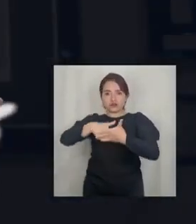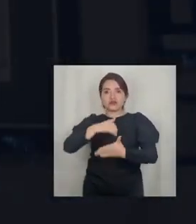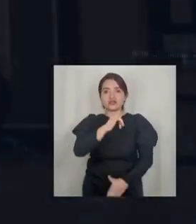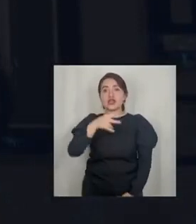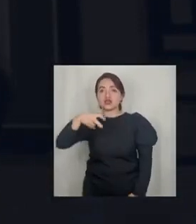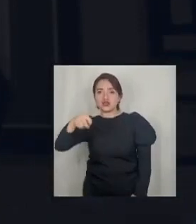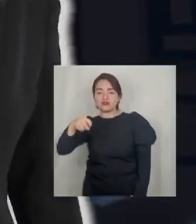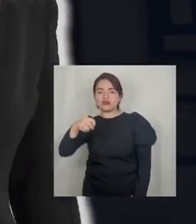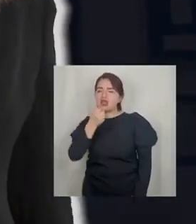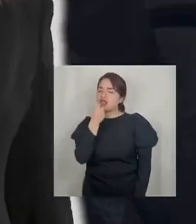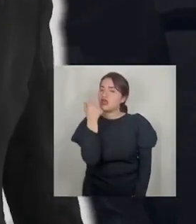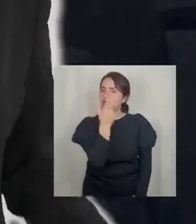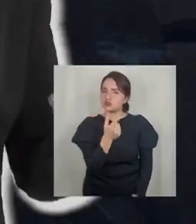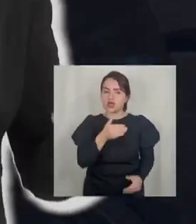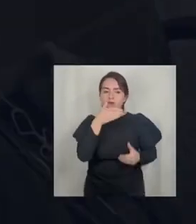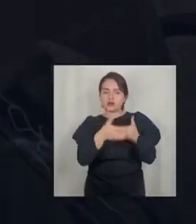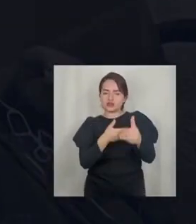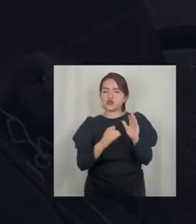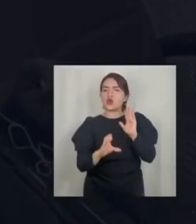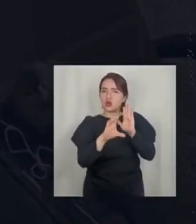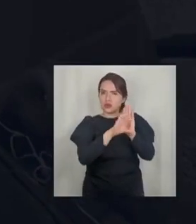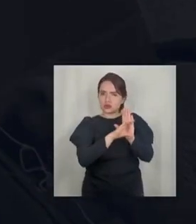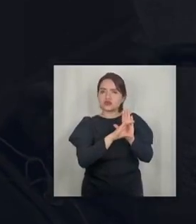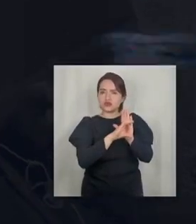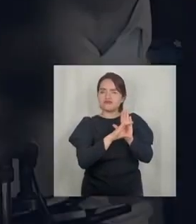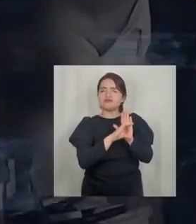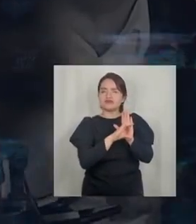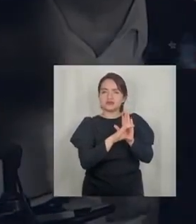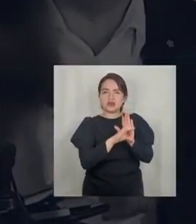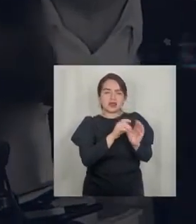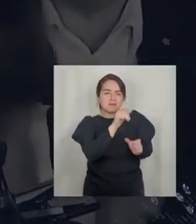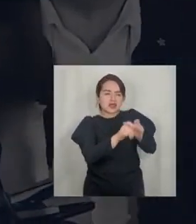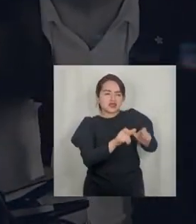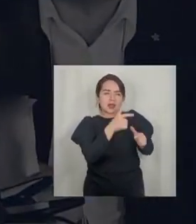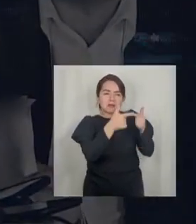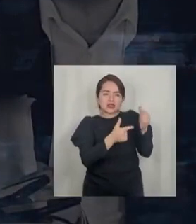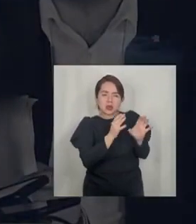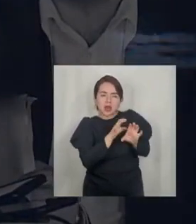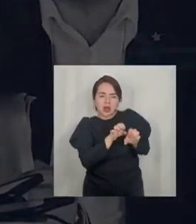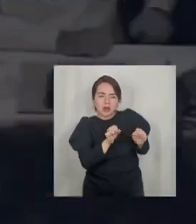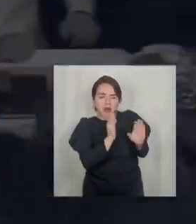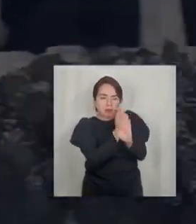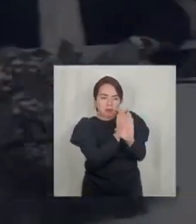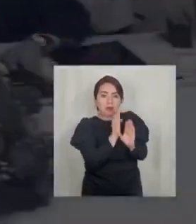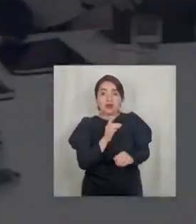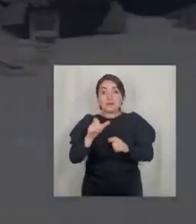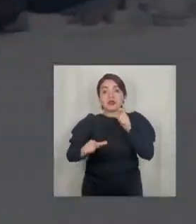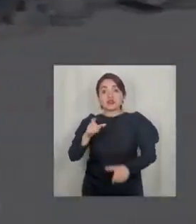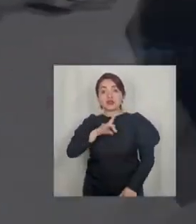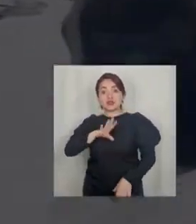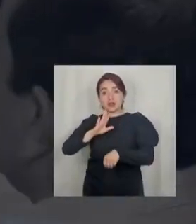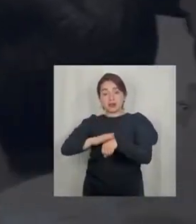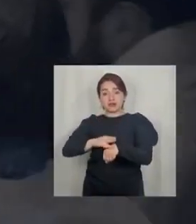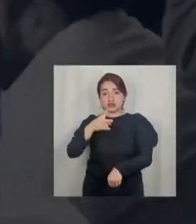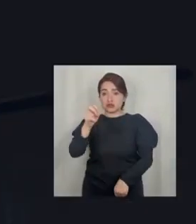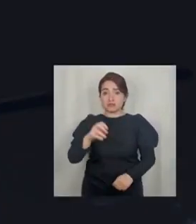un plebiscito de entrada Y denunciamos que este proceso constitucional Es una vulgar cocina política Que los chilenos además